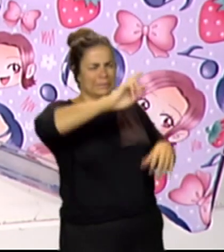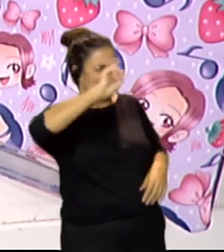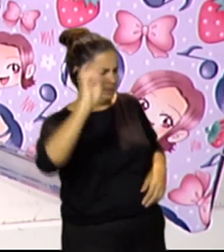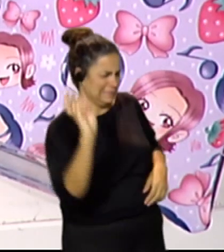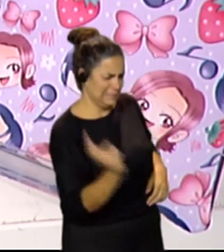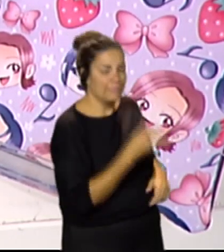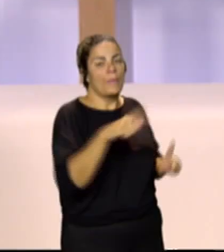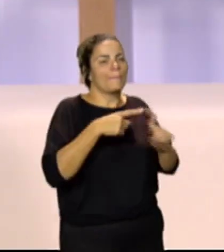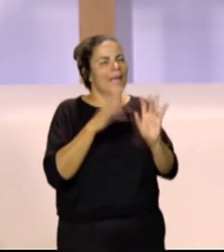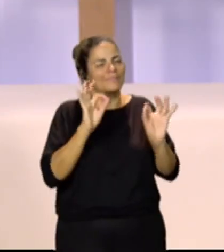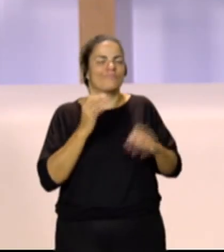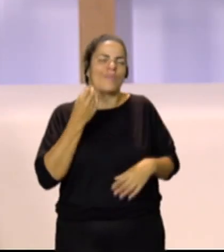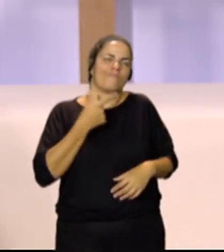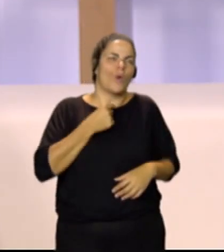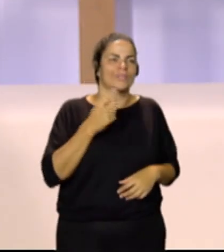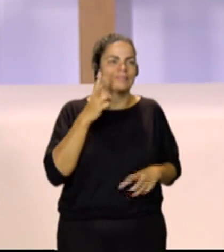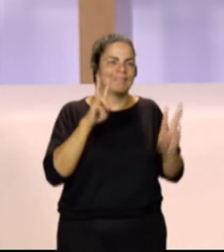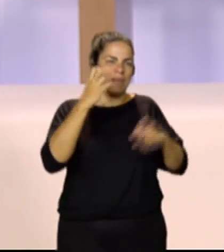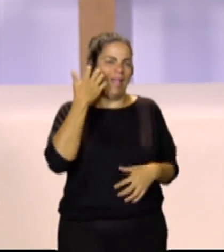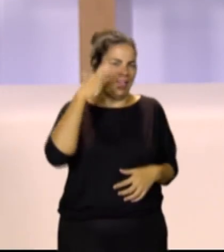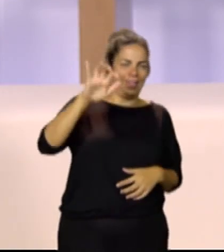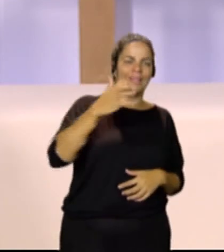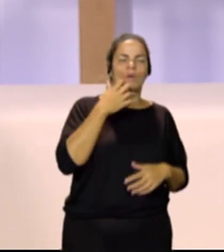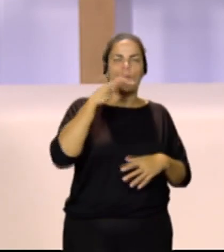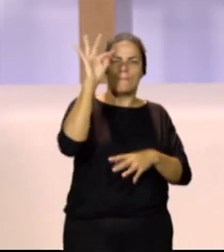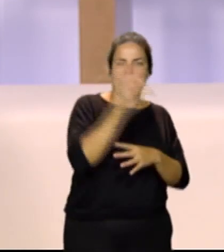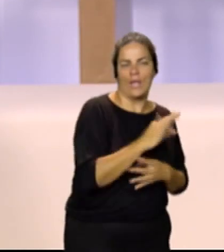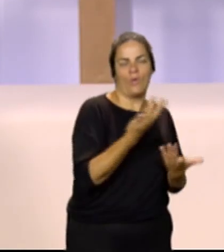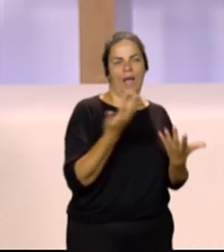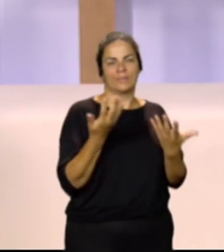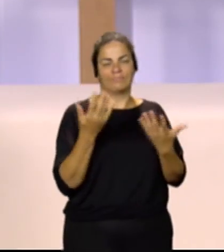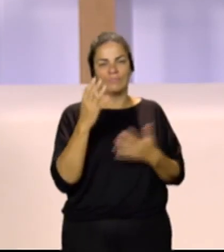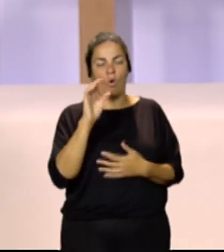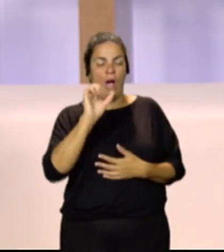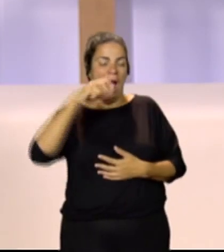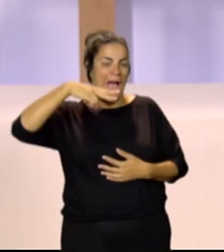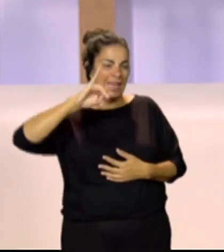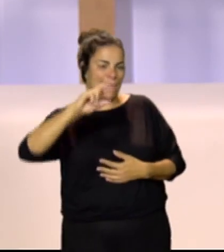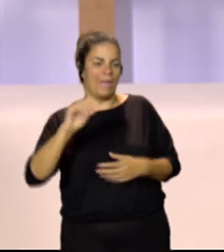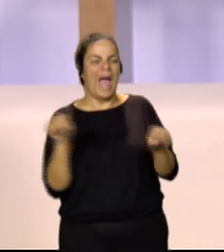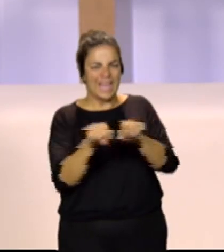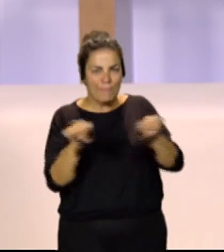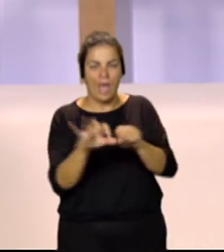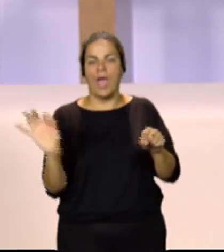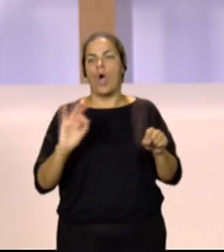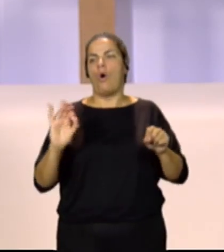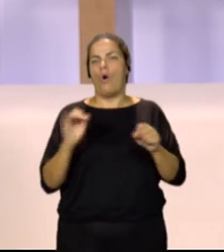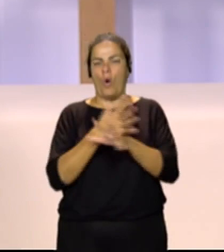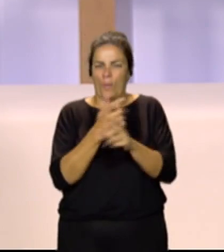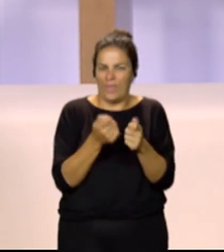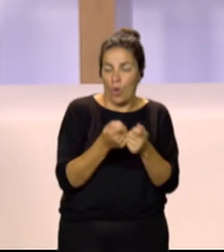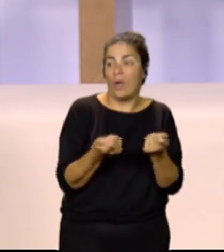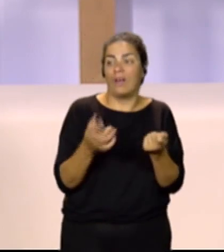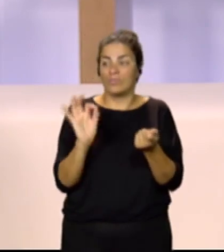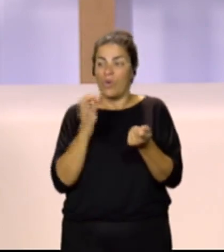enfoco mucho en temáticas un poco friki, de películas, animes, videojuegos y también la colección Kirei, que es esta de aquí, que es centrada en cultura